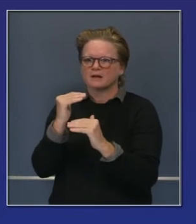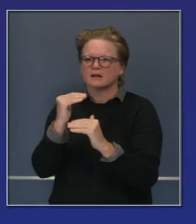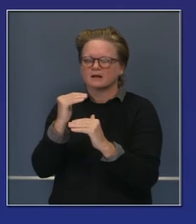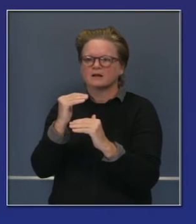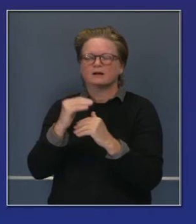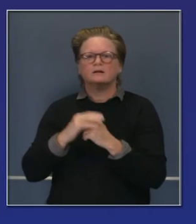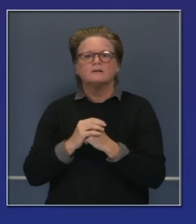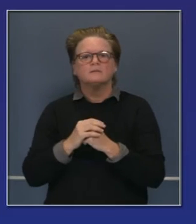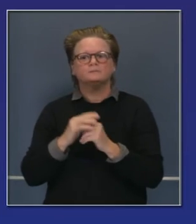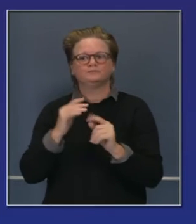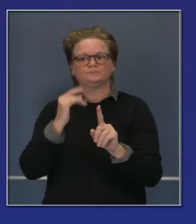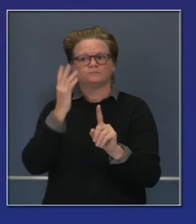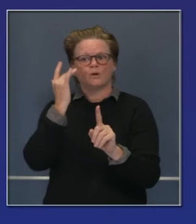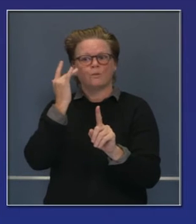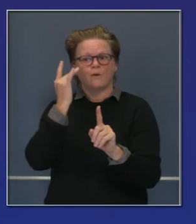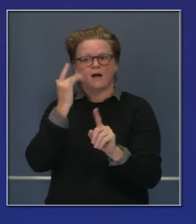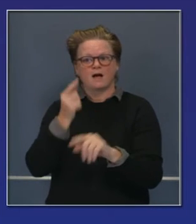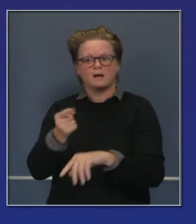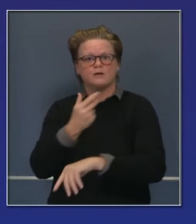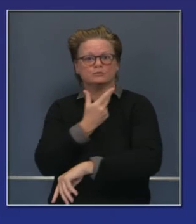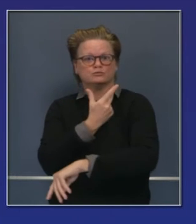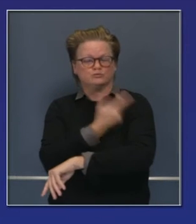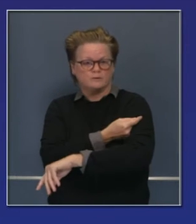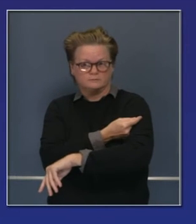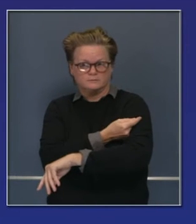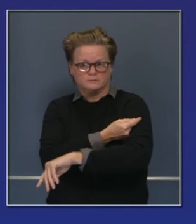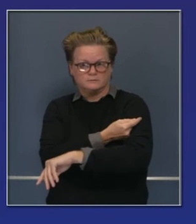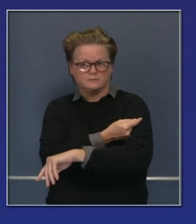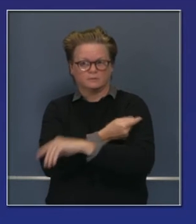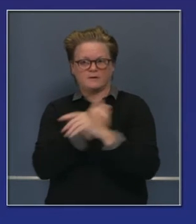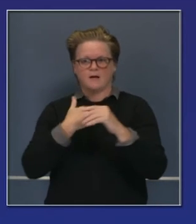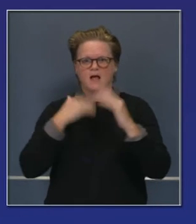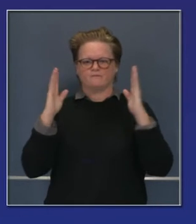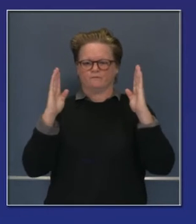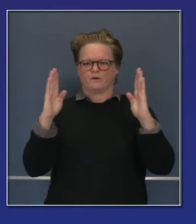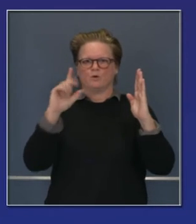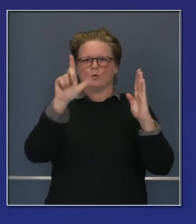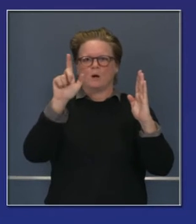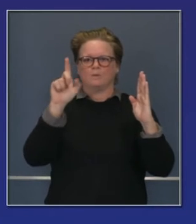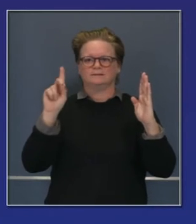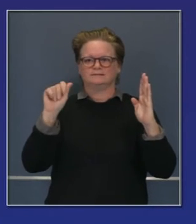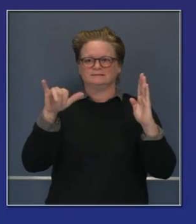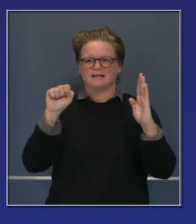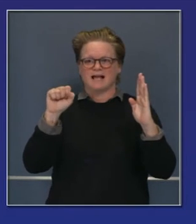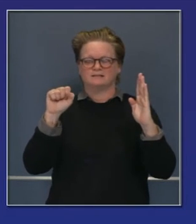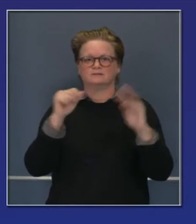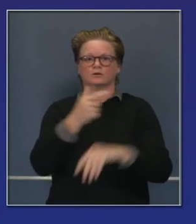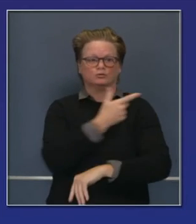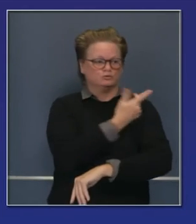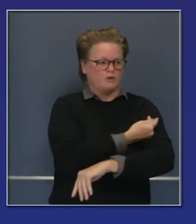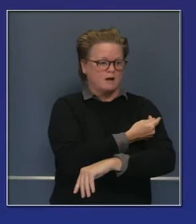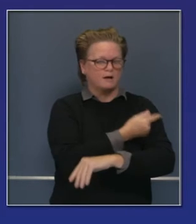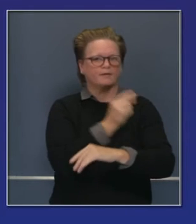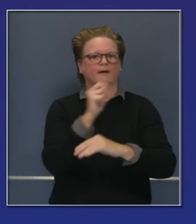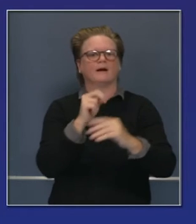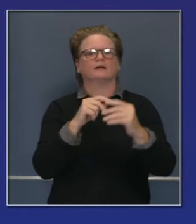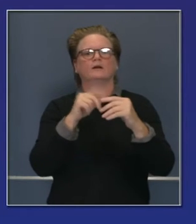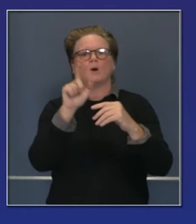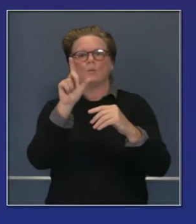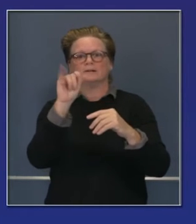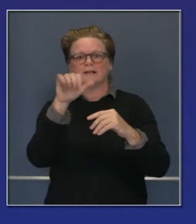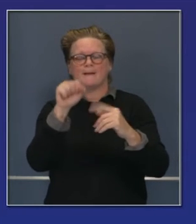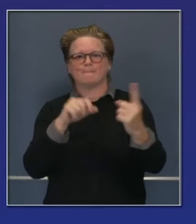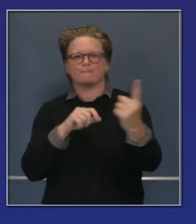Y requieren que estas dosis se den con 21 días entre cada vacuna. Y también